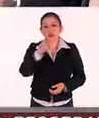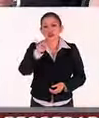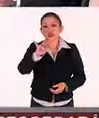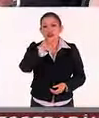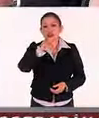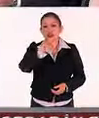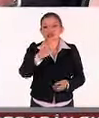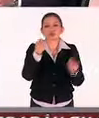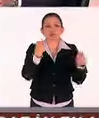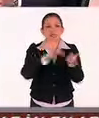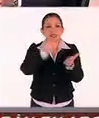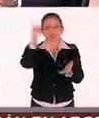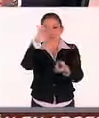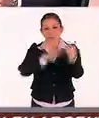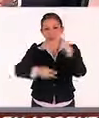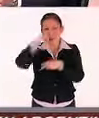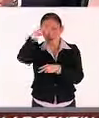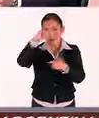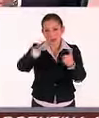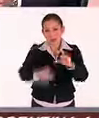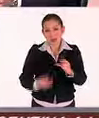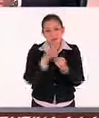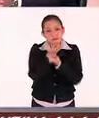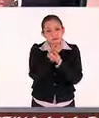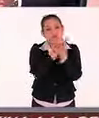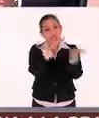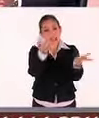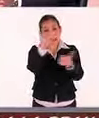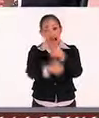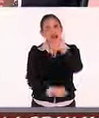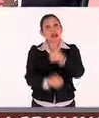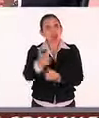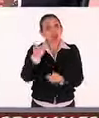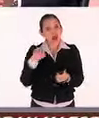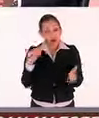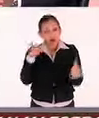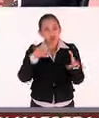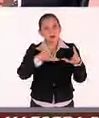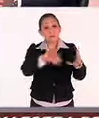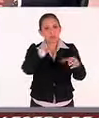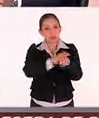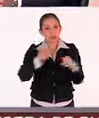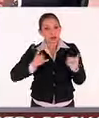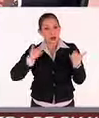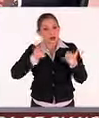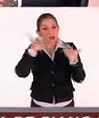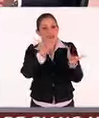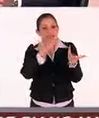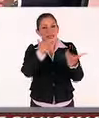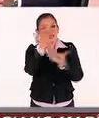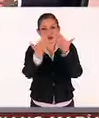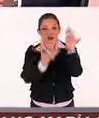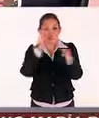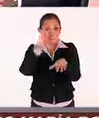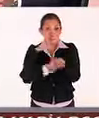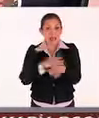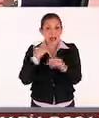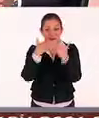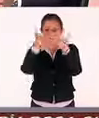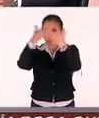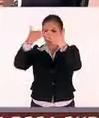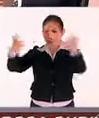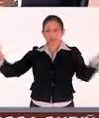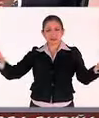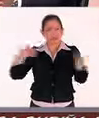Manuel Dorador, pues muchísimas gracias por estar en México al Día, compartirnos de esta gran carrera, una alternativa más para nuestros jóvenes mexicanos, con además una ventana